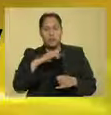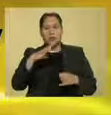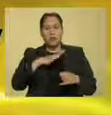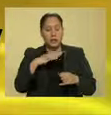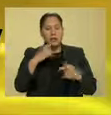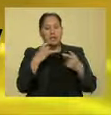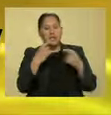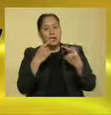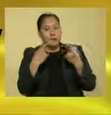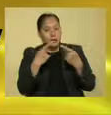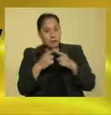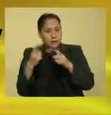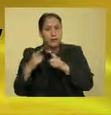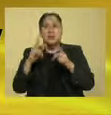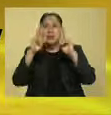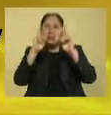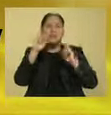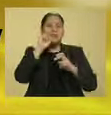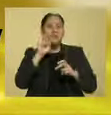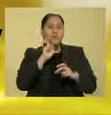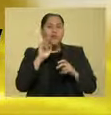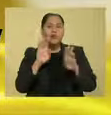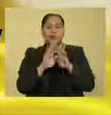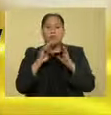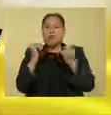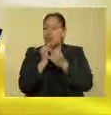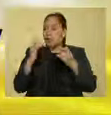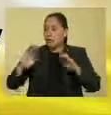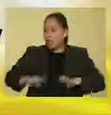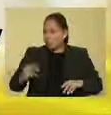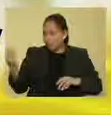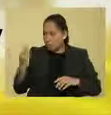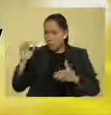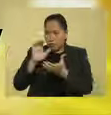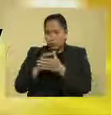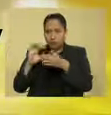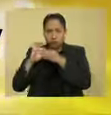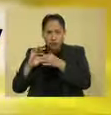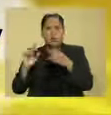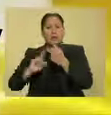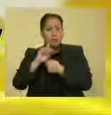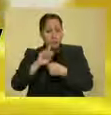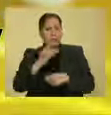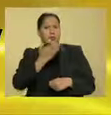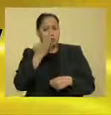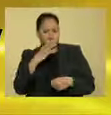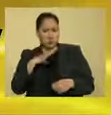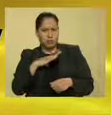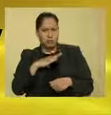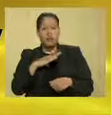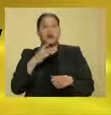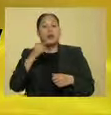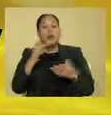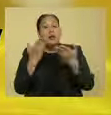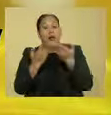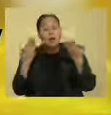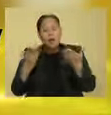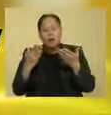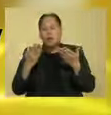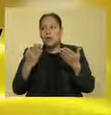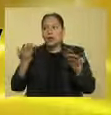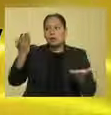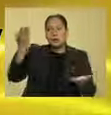colocaciones de la sexualidad y de la construcción de pareja, problemas semejantes a las formas tradicionales, pero que ahora están empezando a